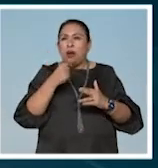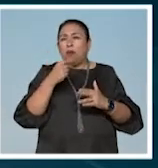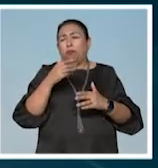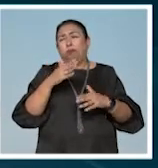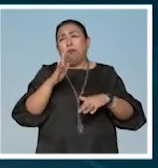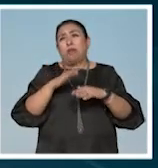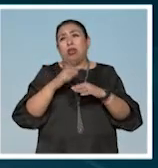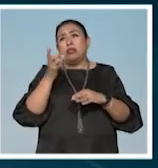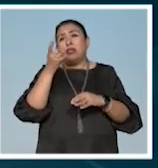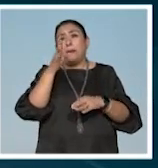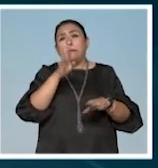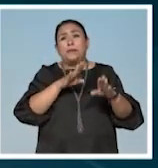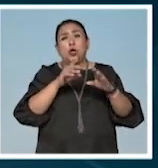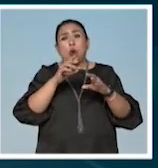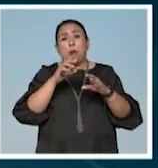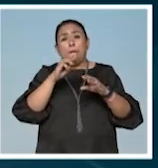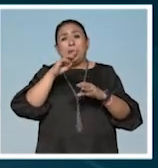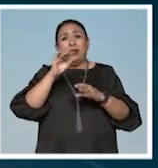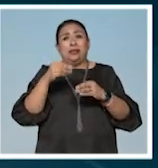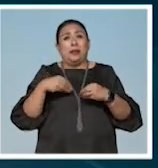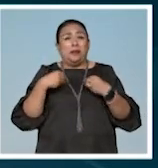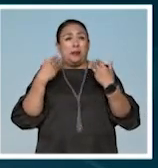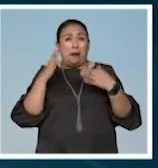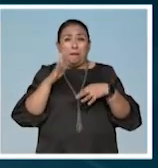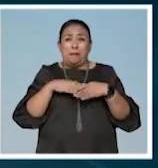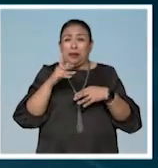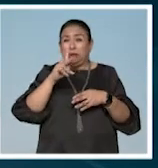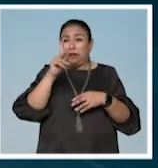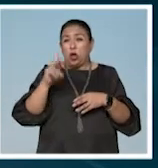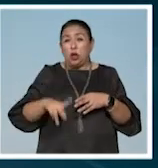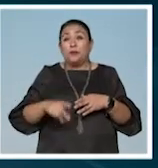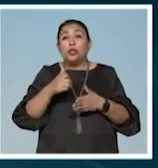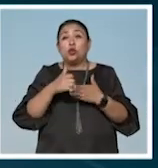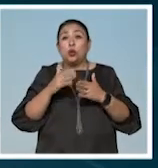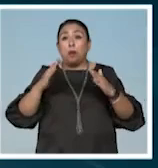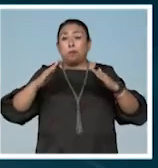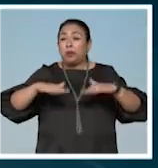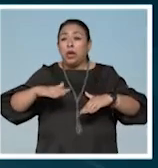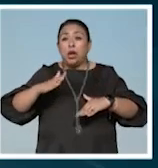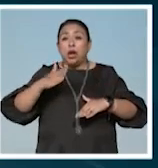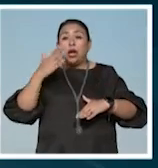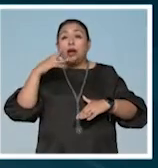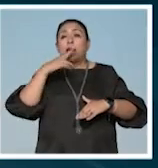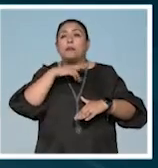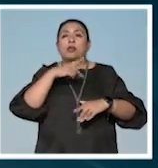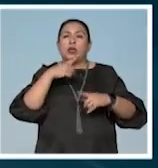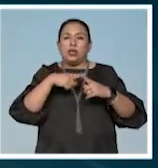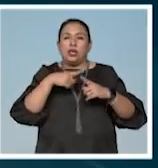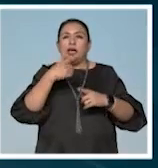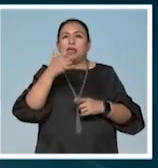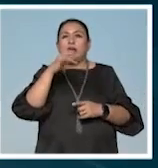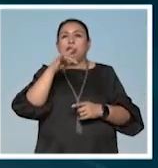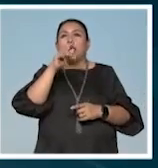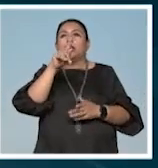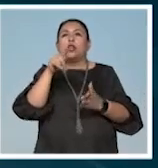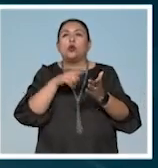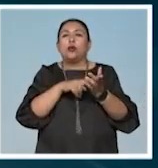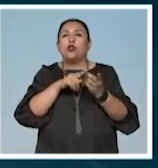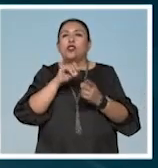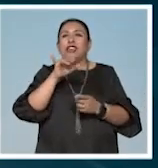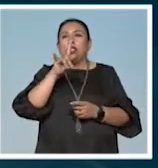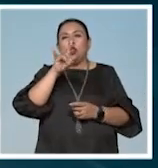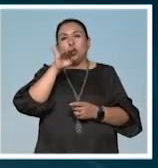de toda la biomasa viva. Y la ciudad que se hunde con mayor rapidez es Yakarta, en Indonesia.